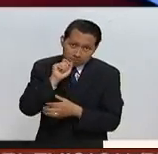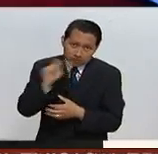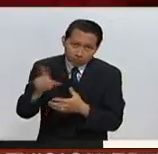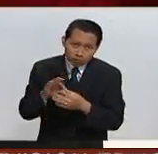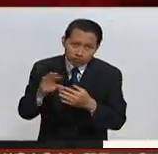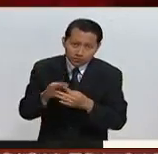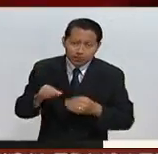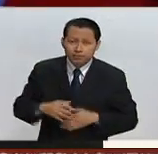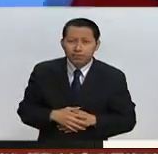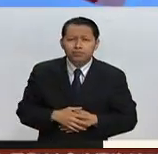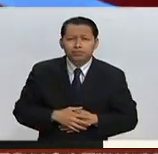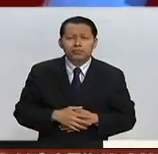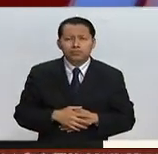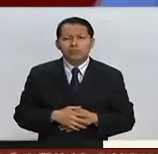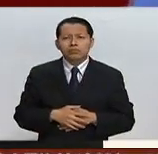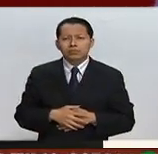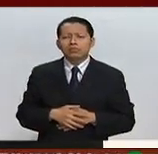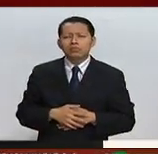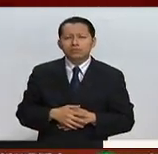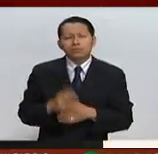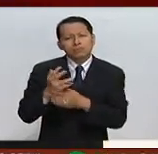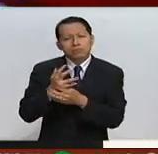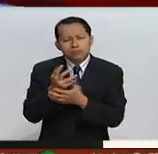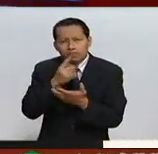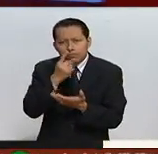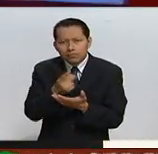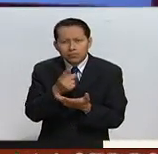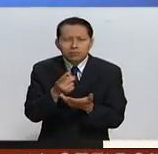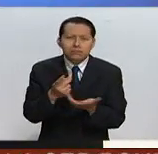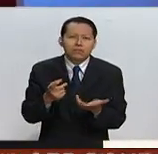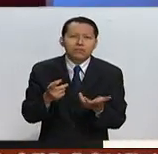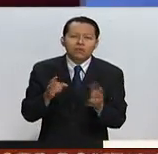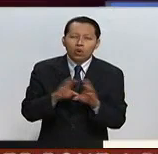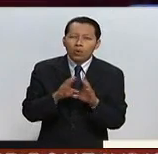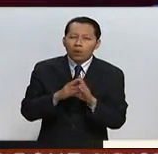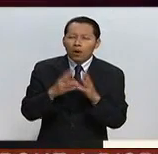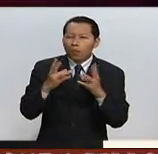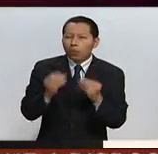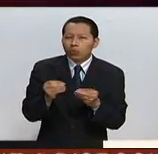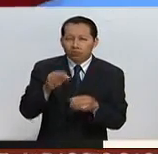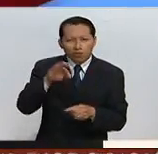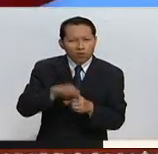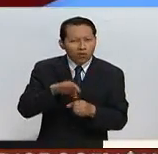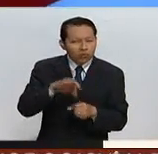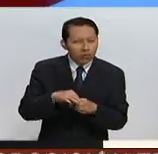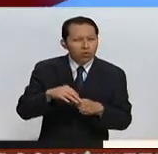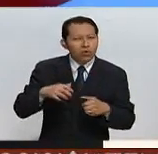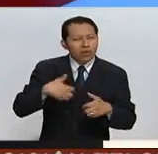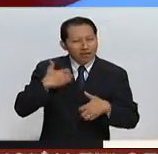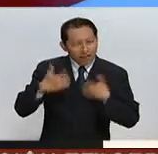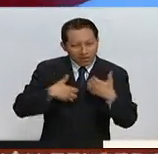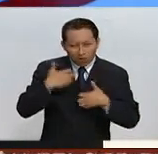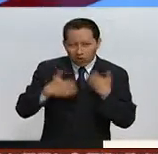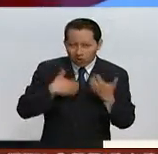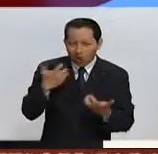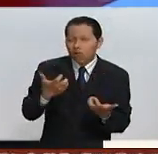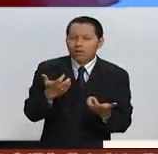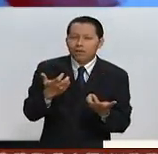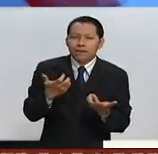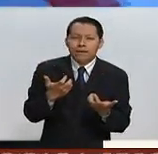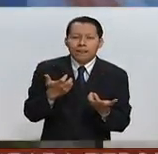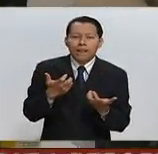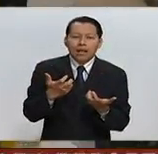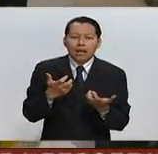Pues para muchos esto ha sido visto como el voto del enojo, el voto de la insatisfacción, pero mucho de ese